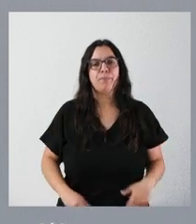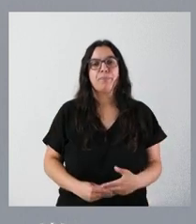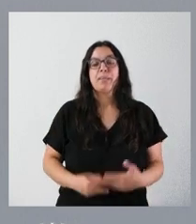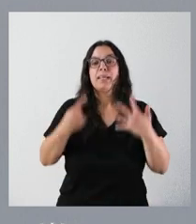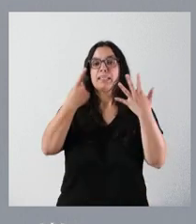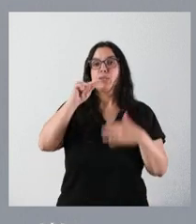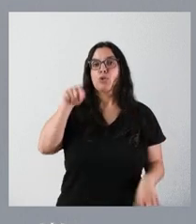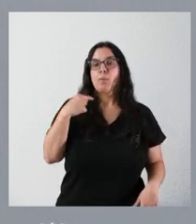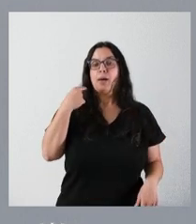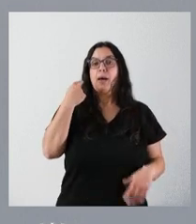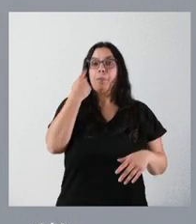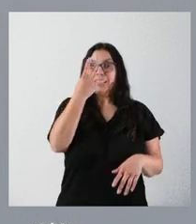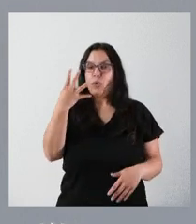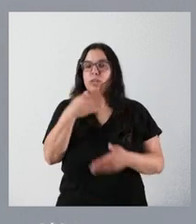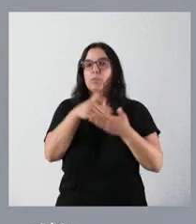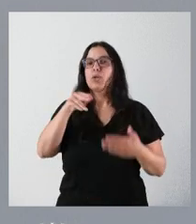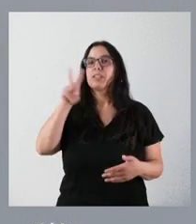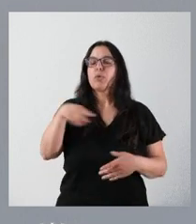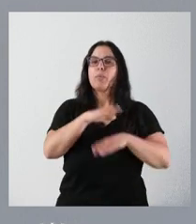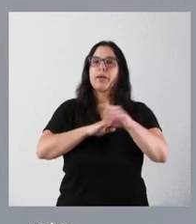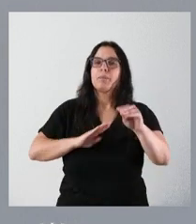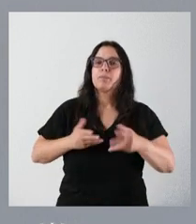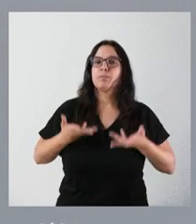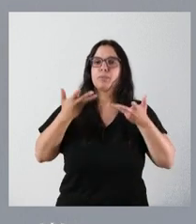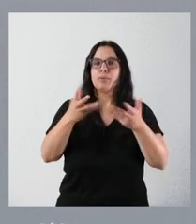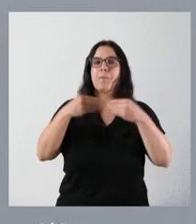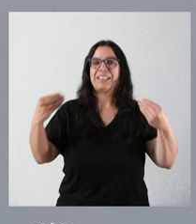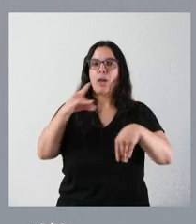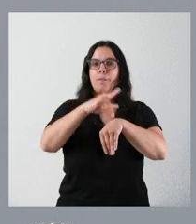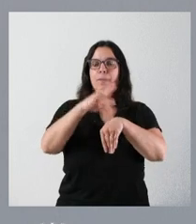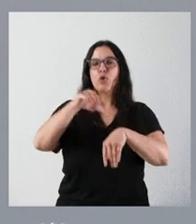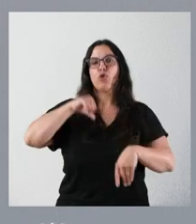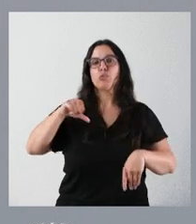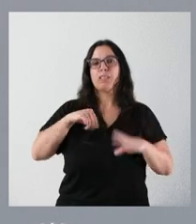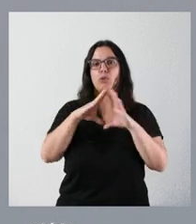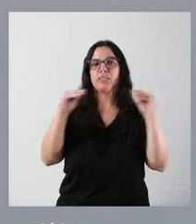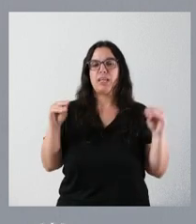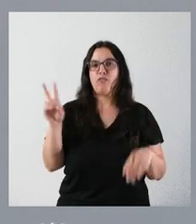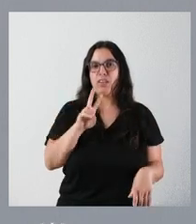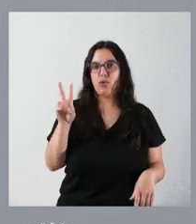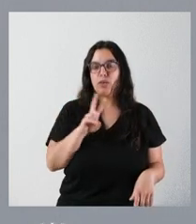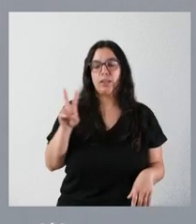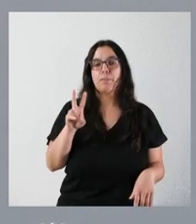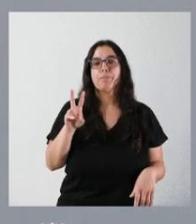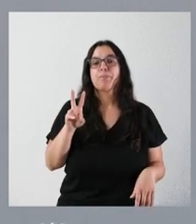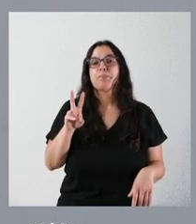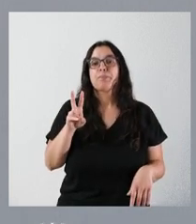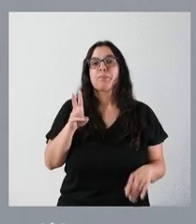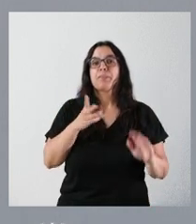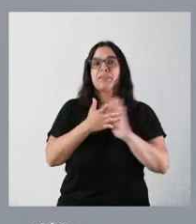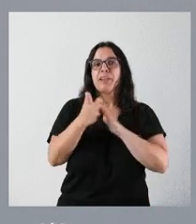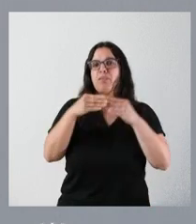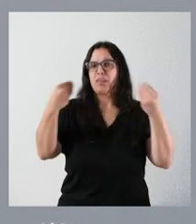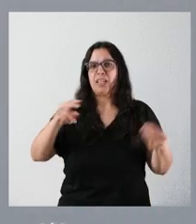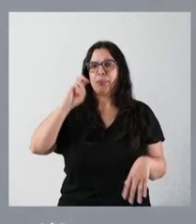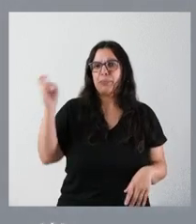,24 millones de euros para suministrar material médico al hospital universitario de Valladolid. Es diverso material médico que